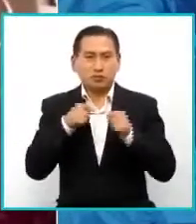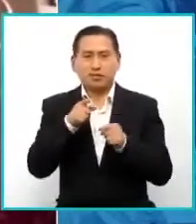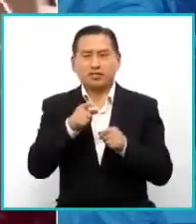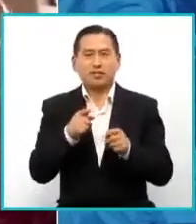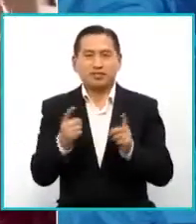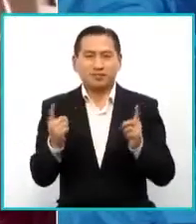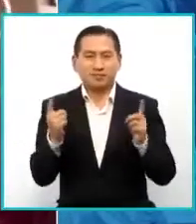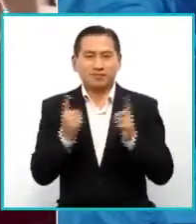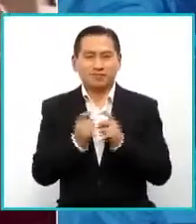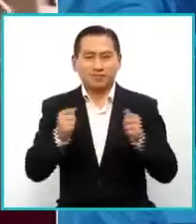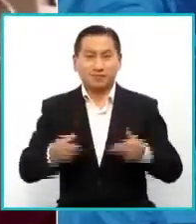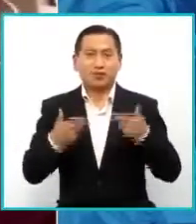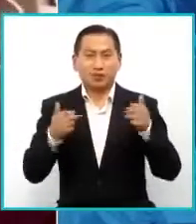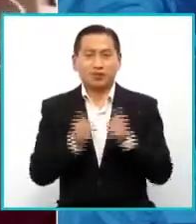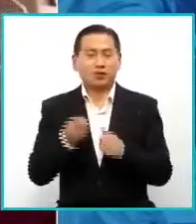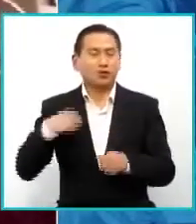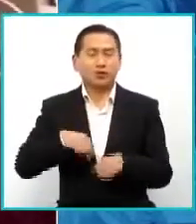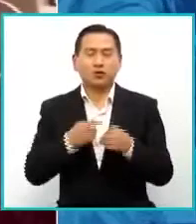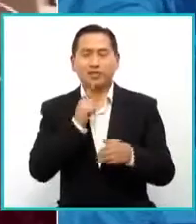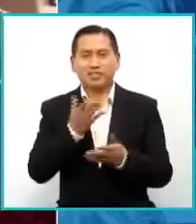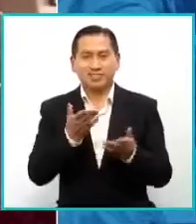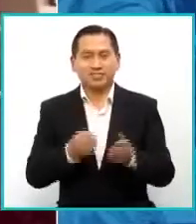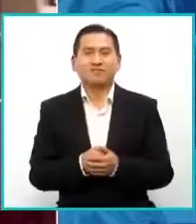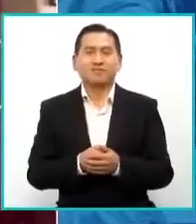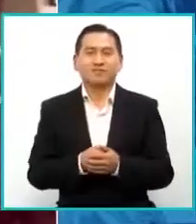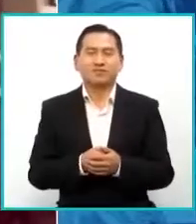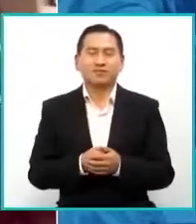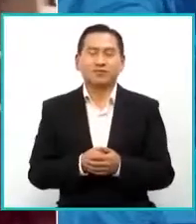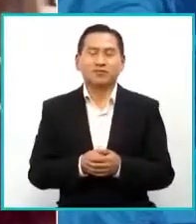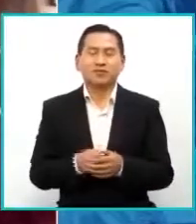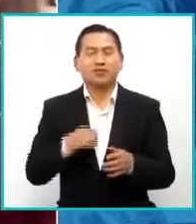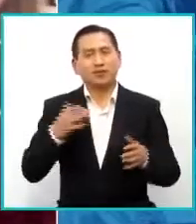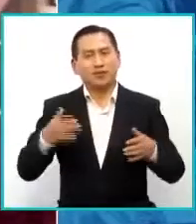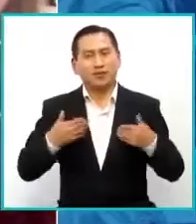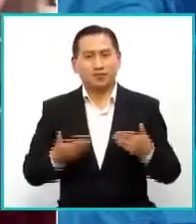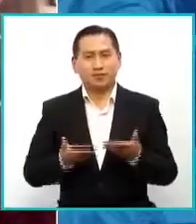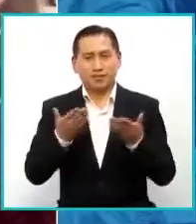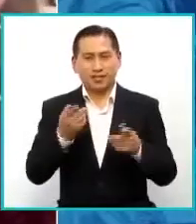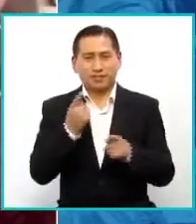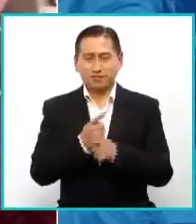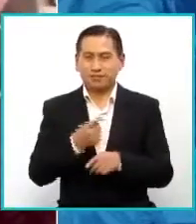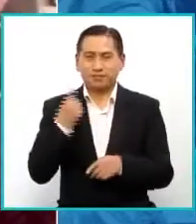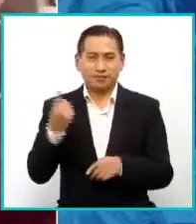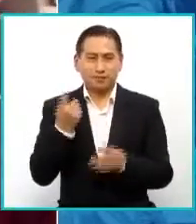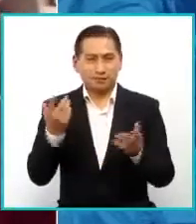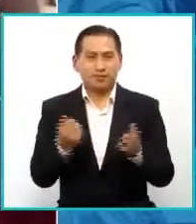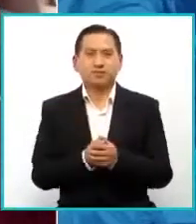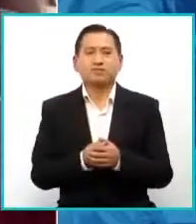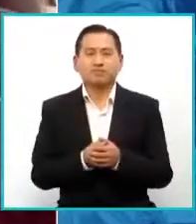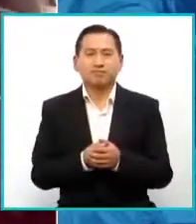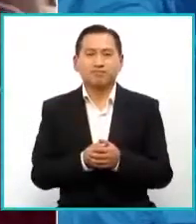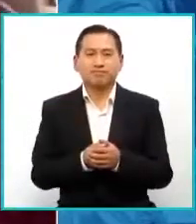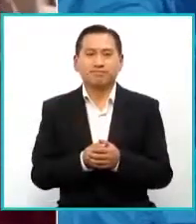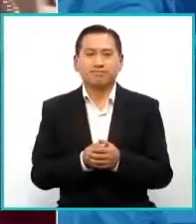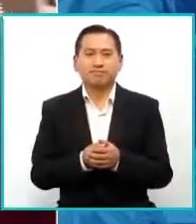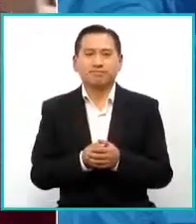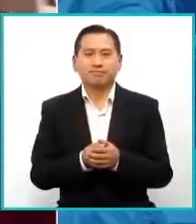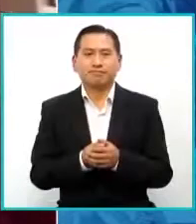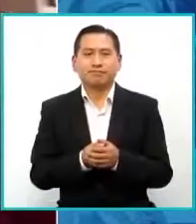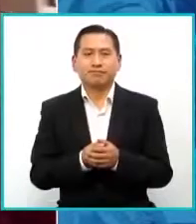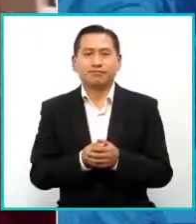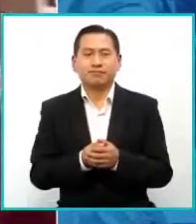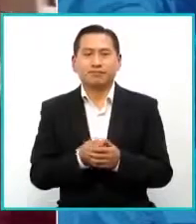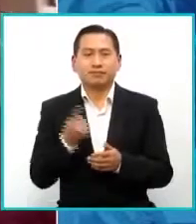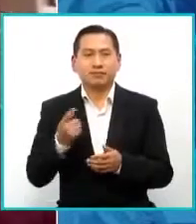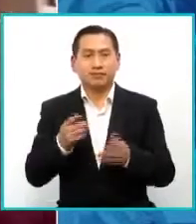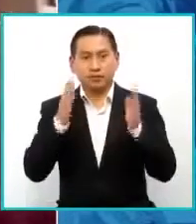enlazarte con nosotros. ¿Cómo estás? No, yo feliz de estar aquí siempre, siempre